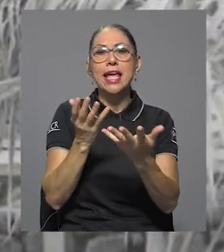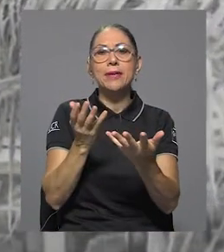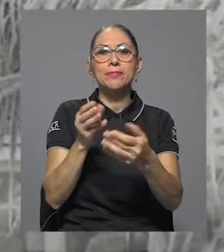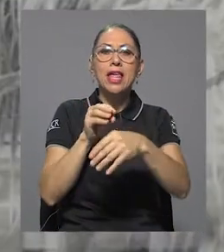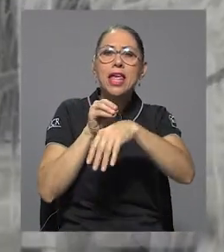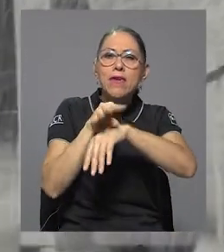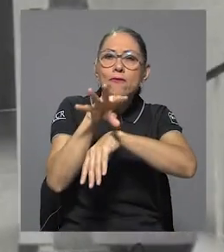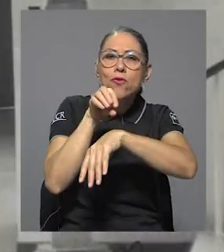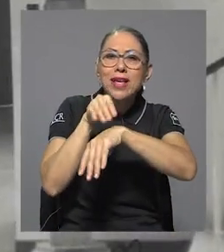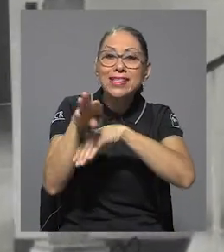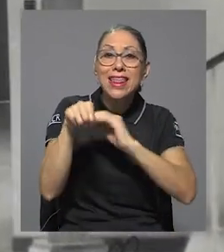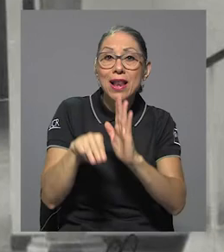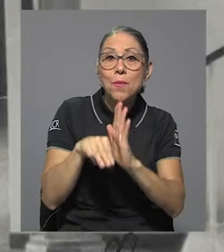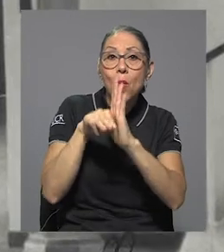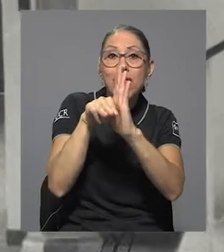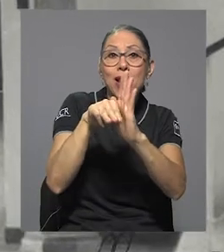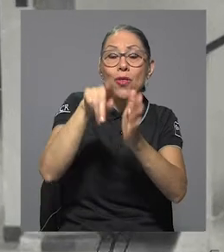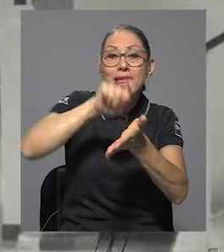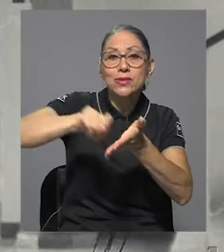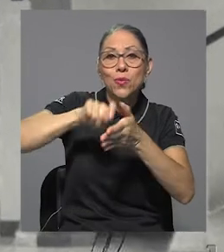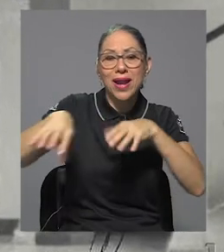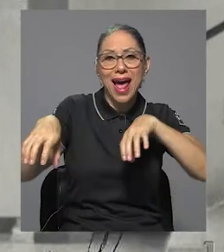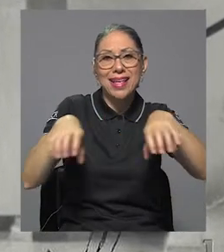modelo de escuela activa.